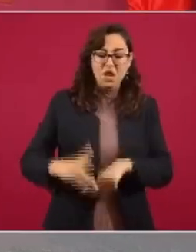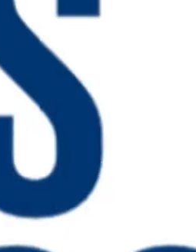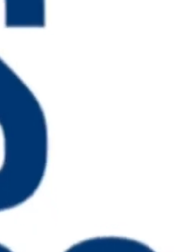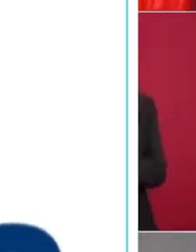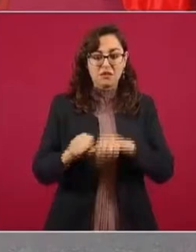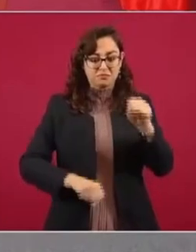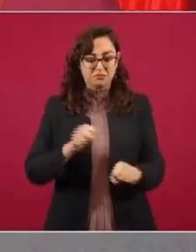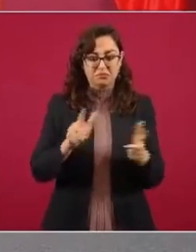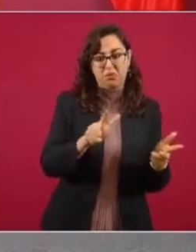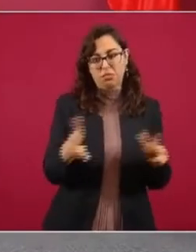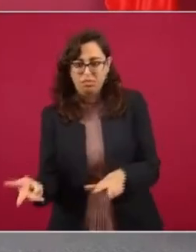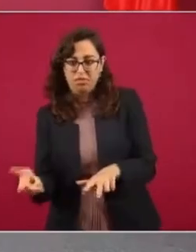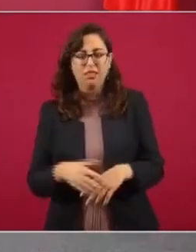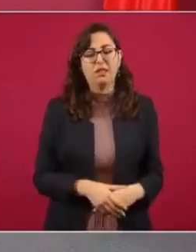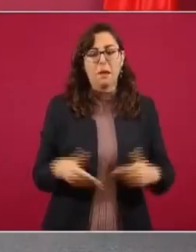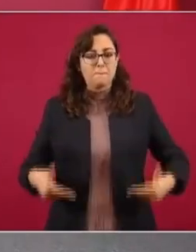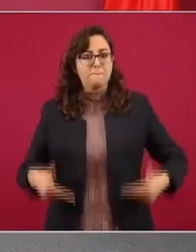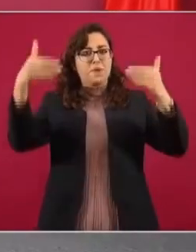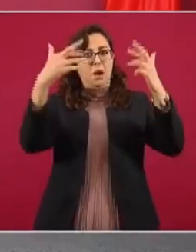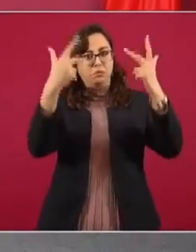Se cerraban las cortinas de los negocios.